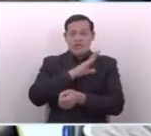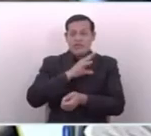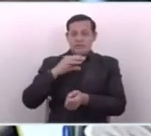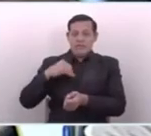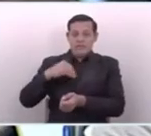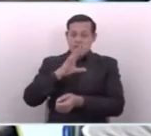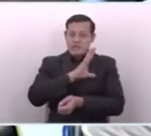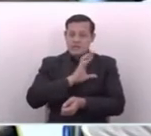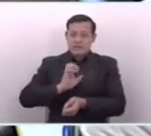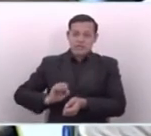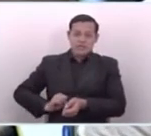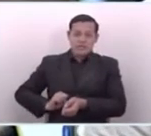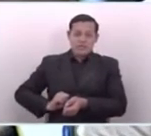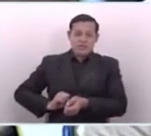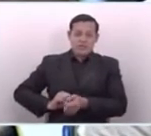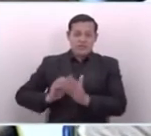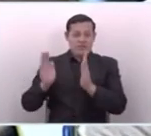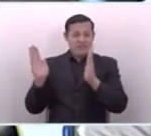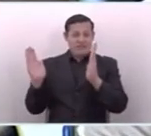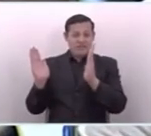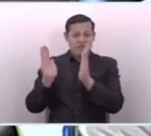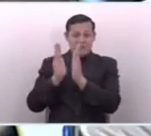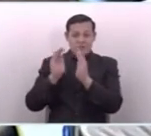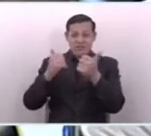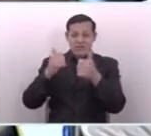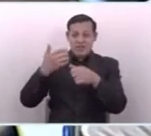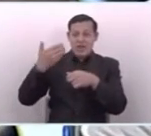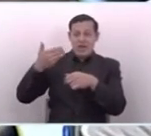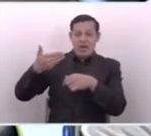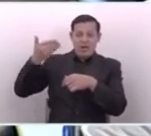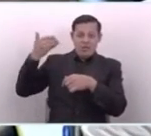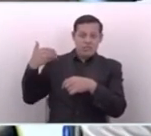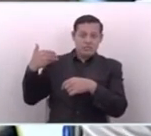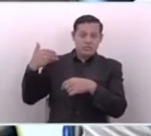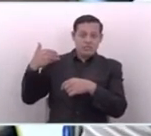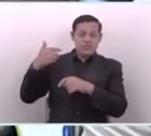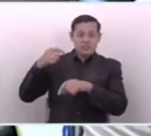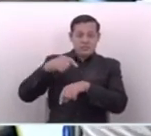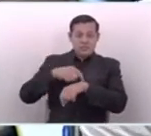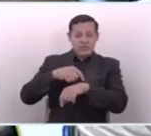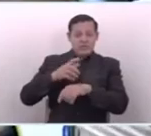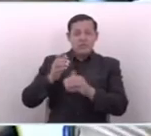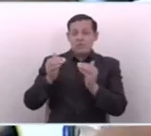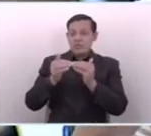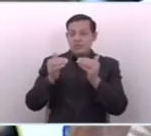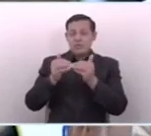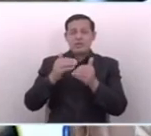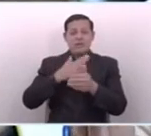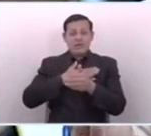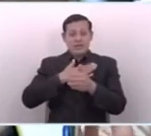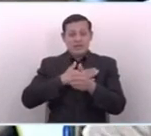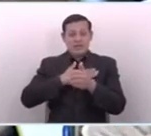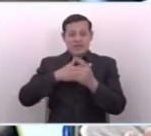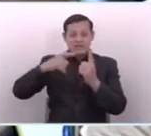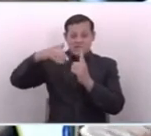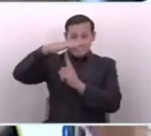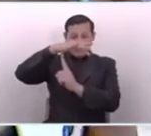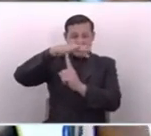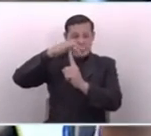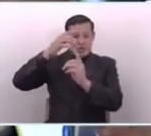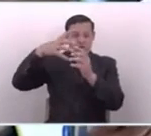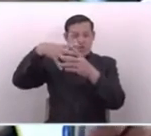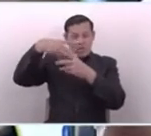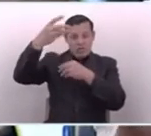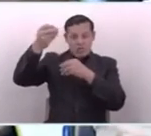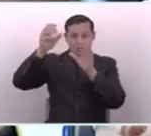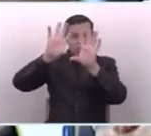salvadoreña ha estado enfrentando desde el año pasado. Y aunque existan causas externas, los